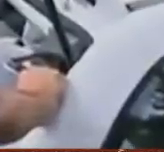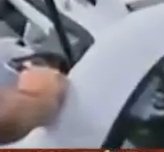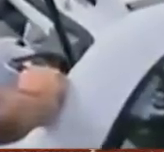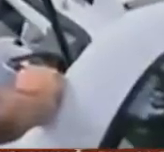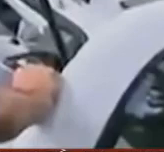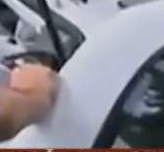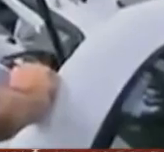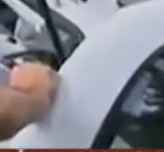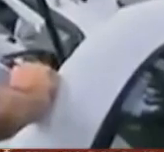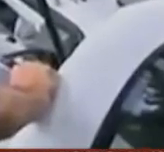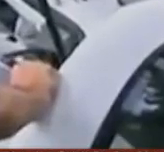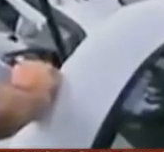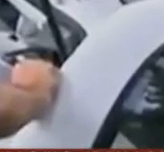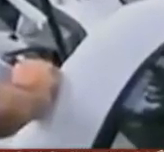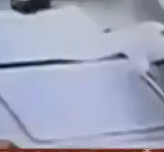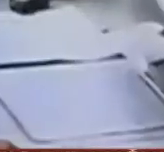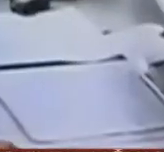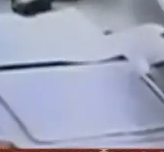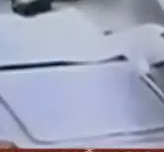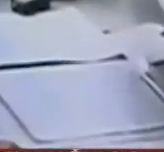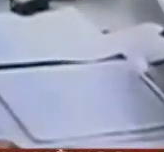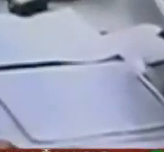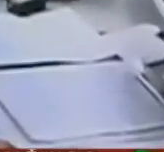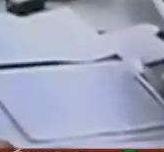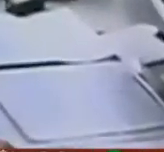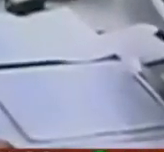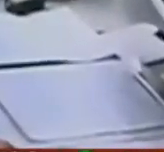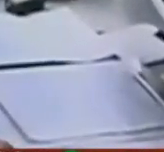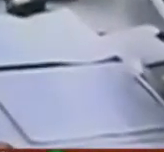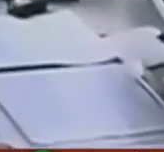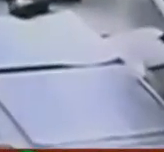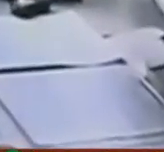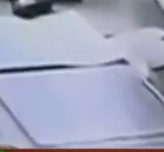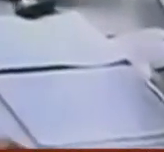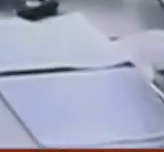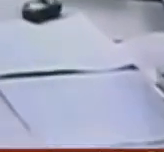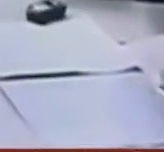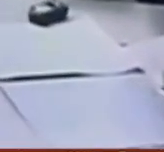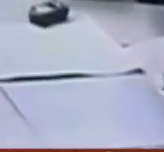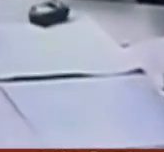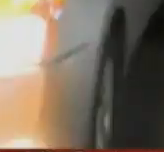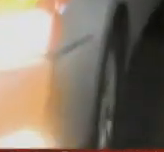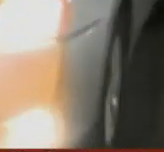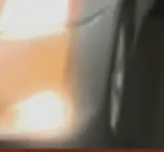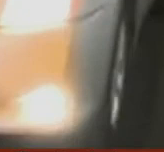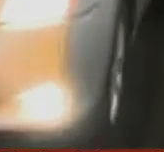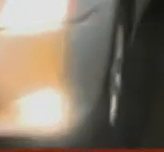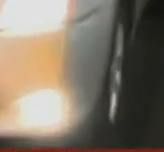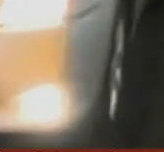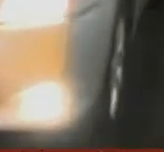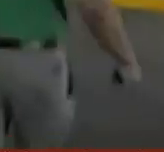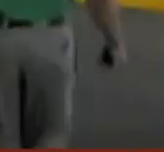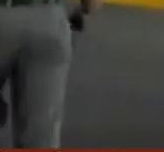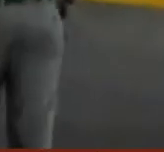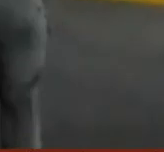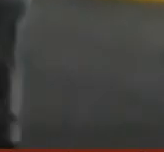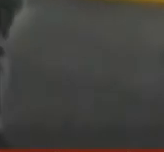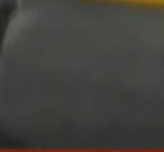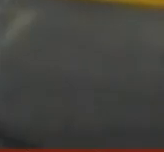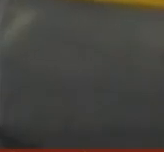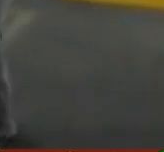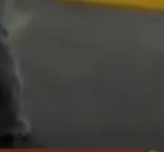obligación de contar con un seguro de responsabilidad civil o fianza. Este seguro garantiza el pago de los daños que pudiera llegar a sufrir